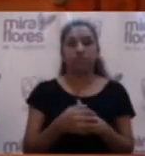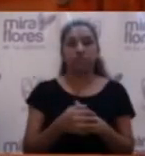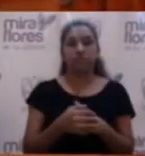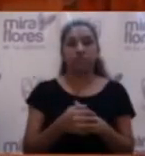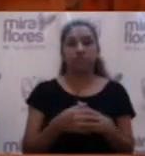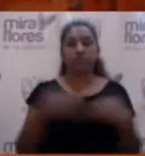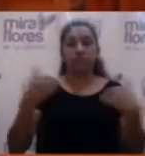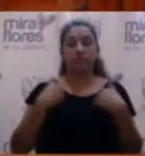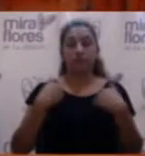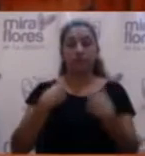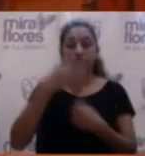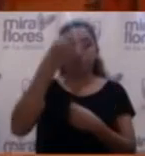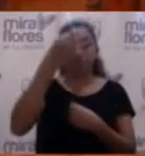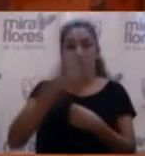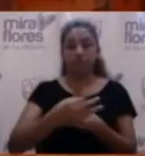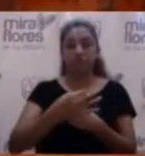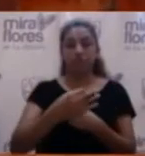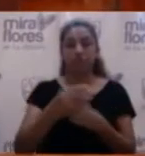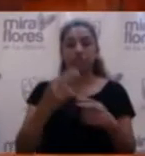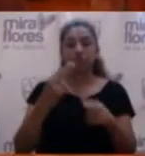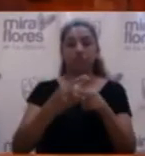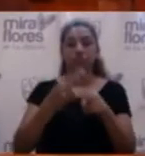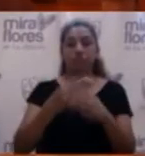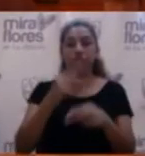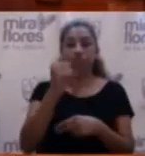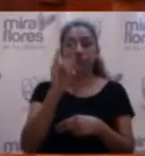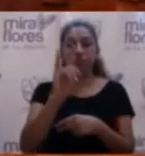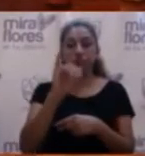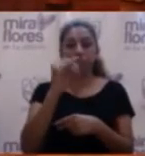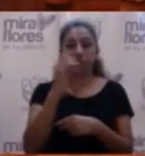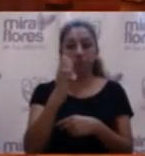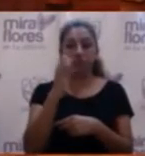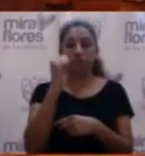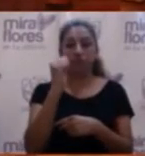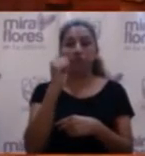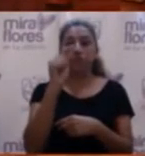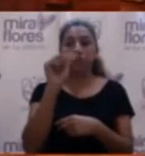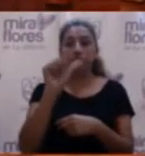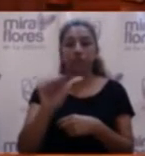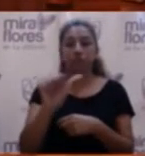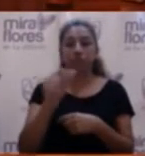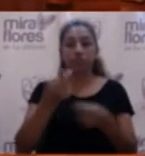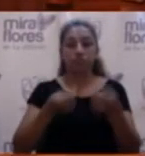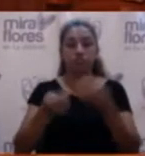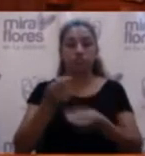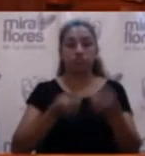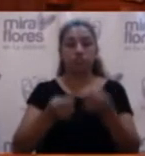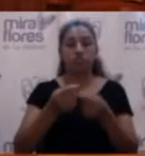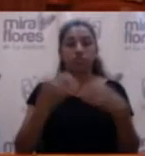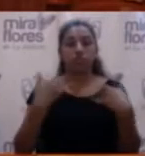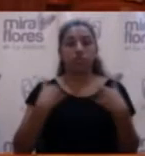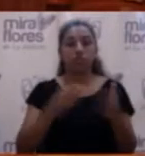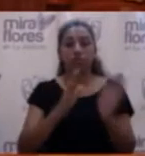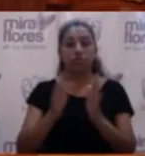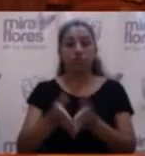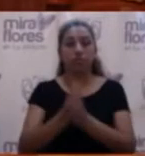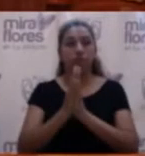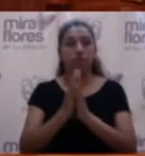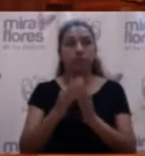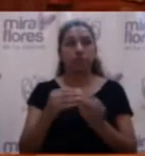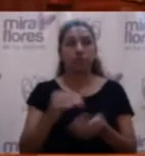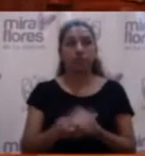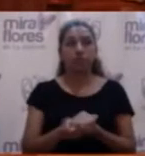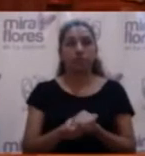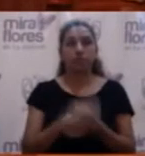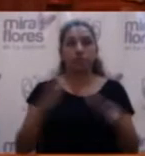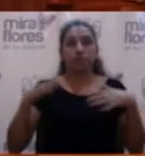Tenemos, sí, en sala al señor Tuesta para una exposición. Si está preparado, por favor, nos gustaría